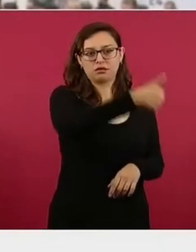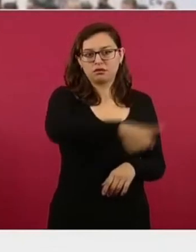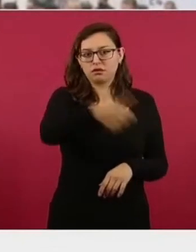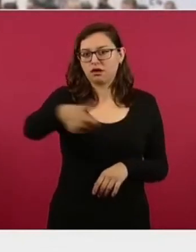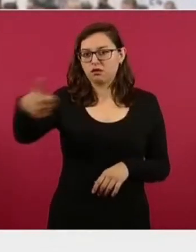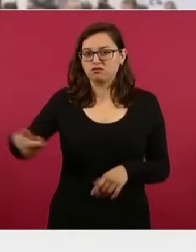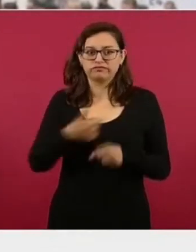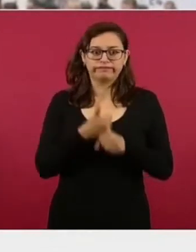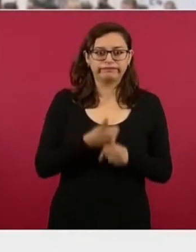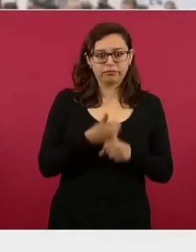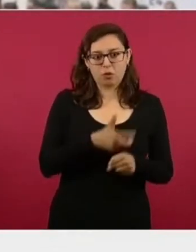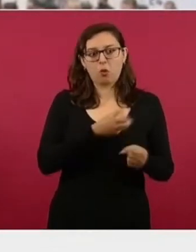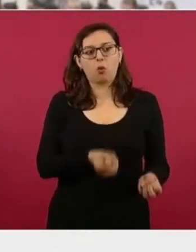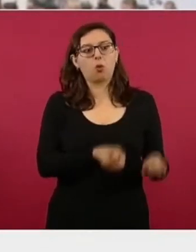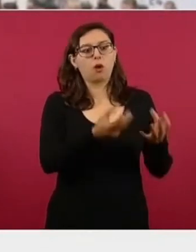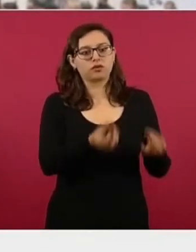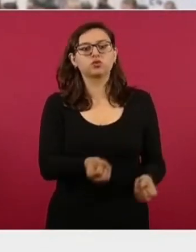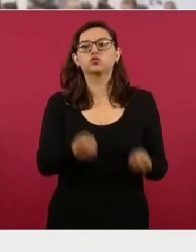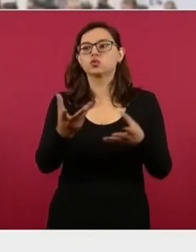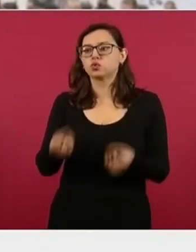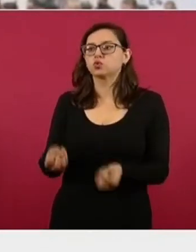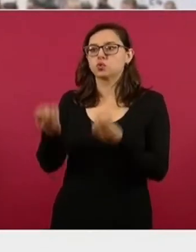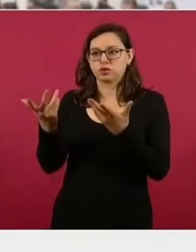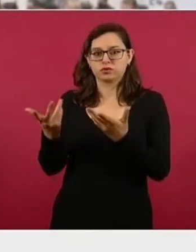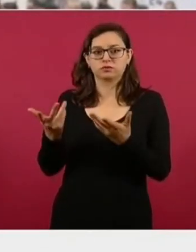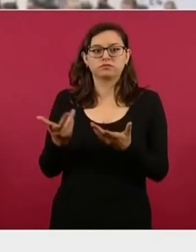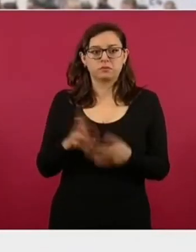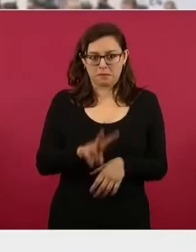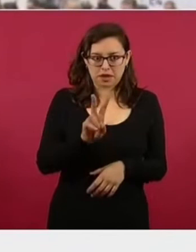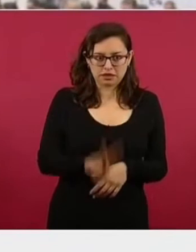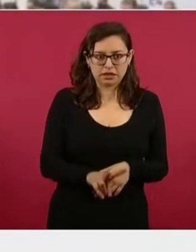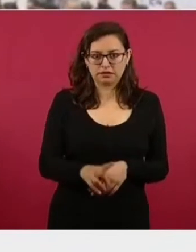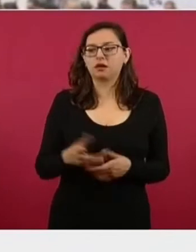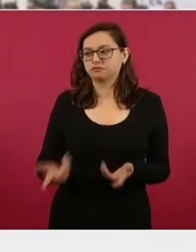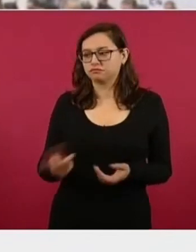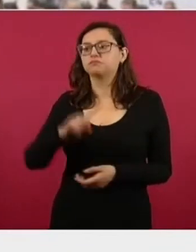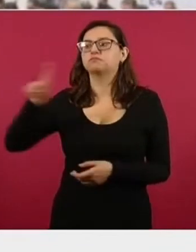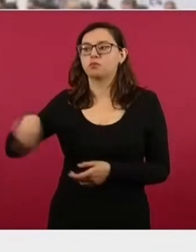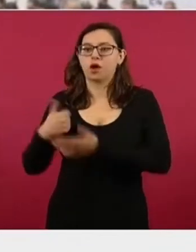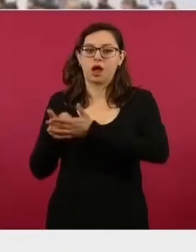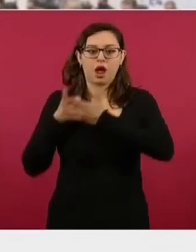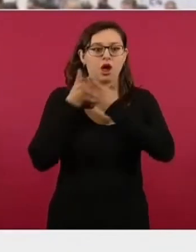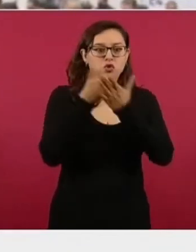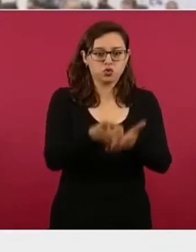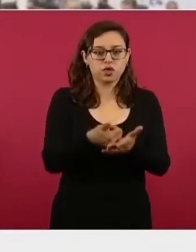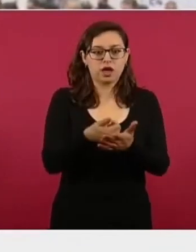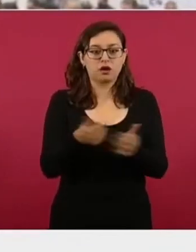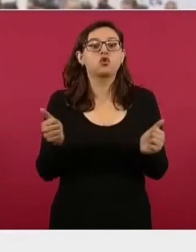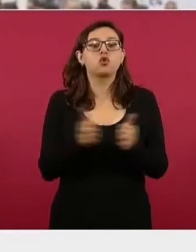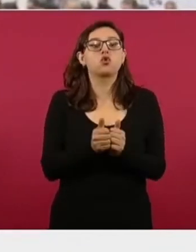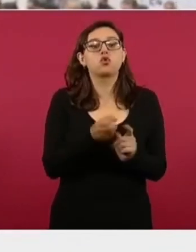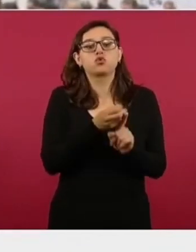los damnificados para que también la ayuda se entregue de manera ordenada